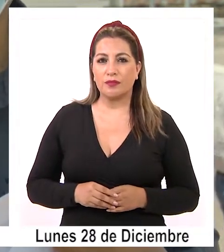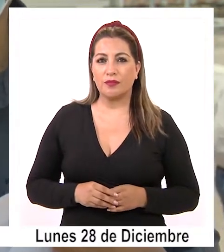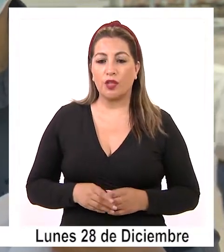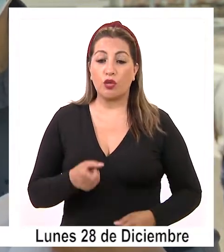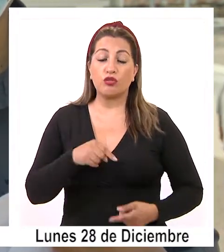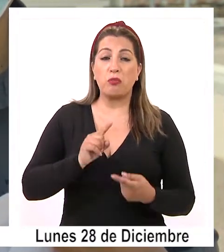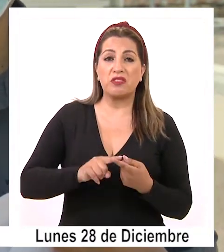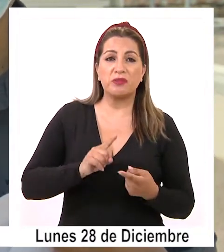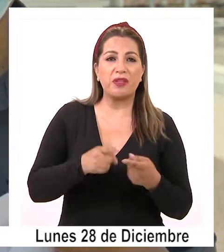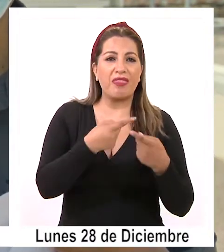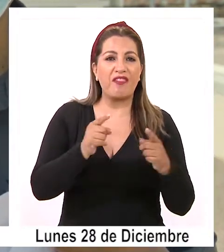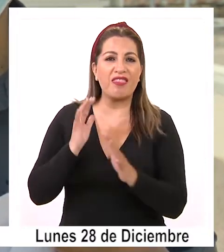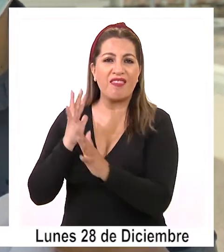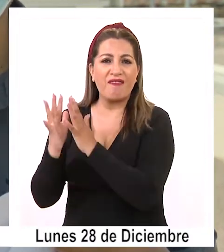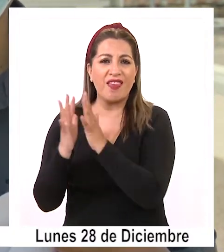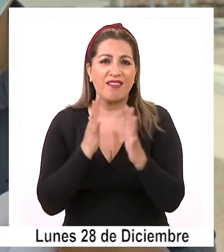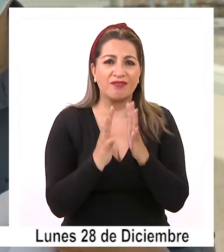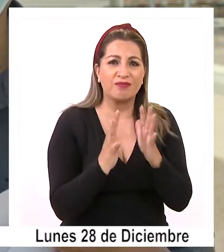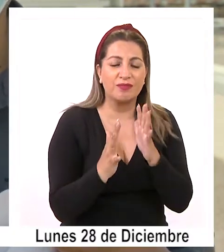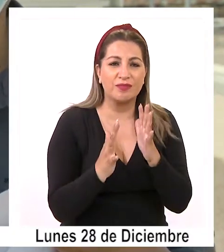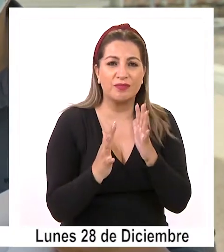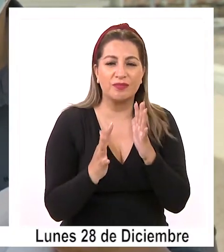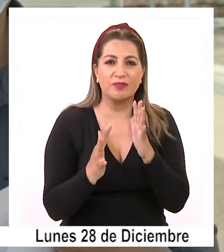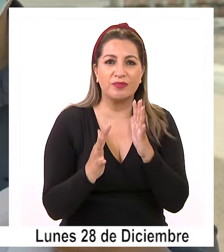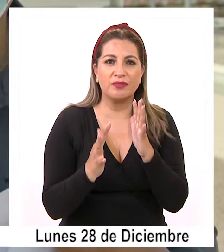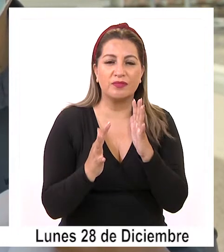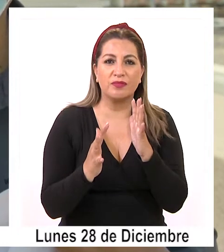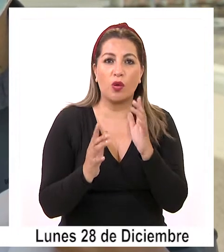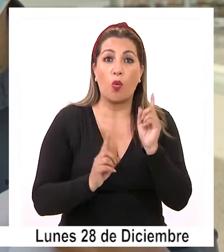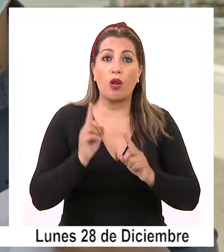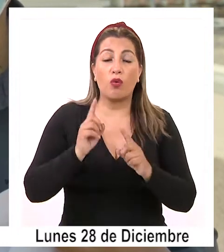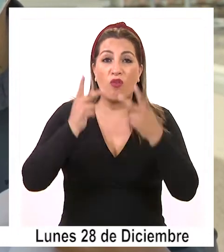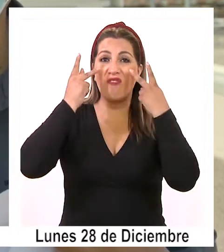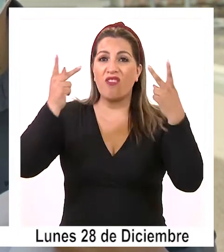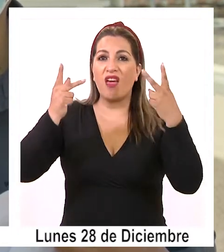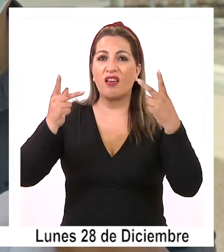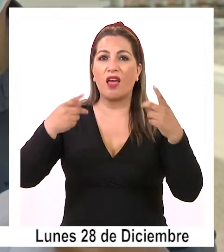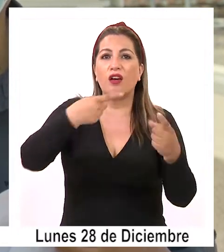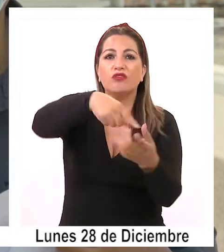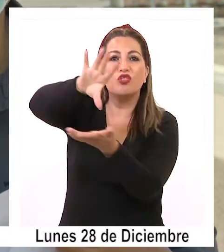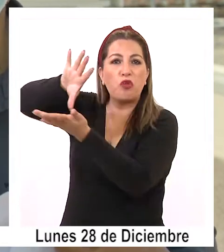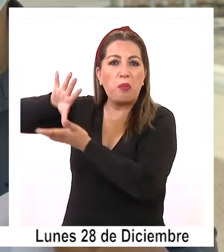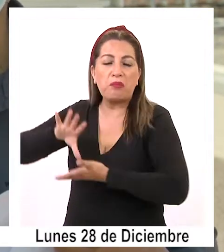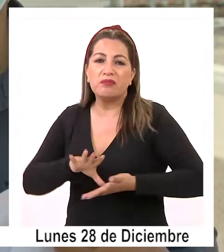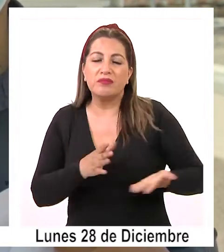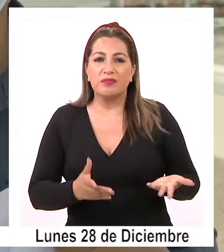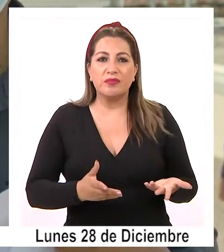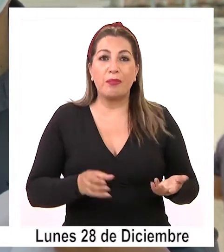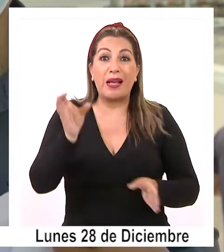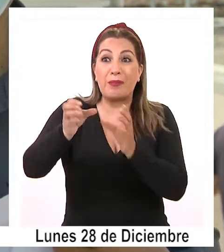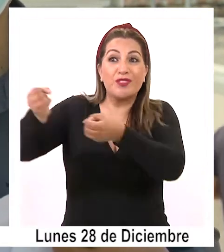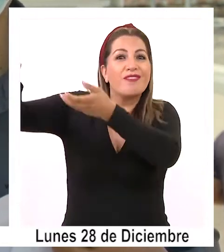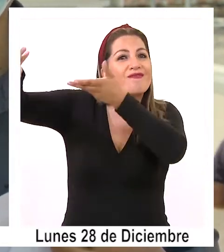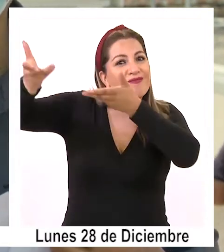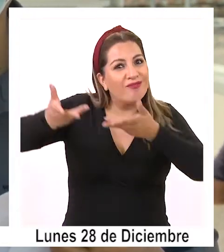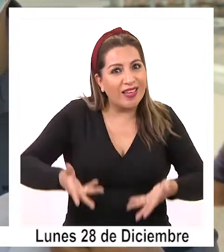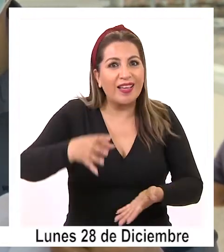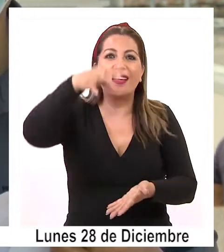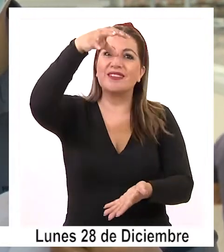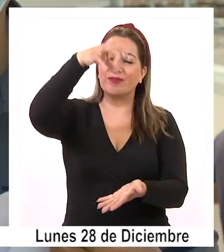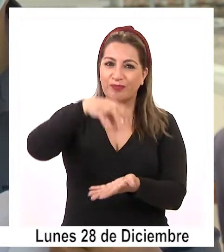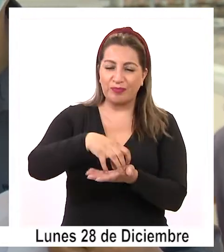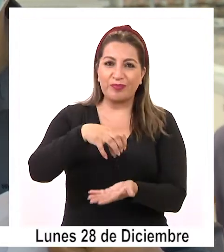participando en diferentes ferias o viajes internacionales para atraer personas hacia